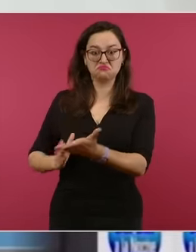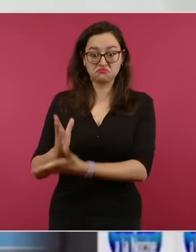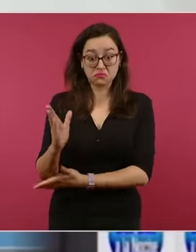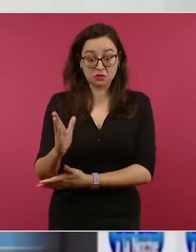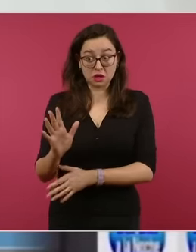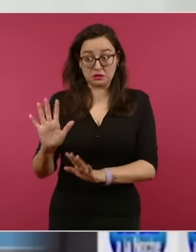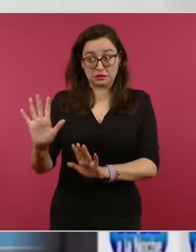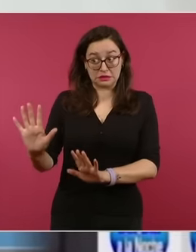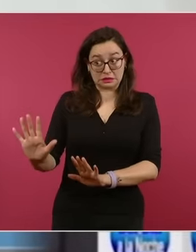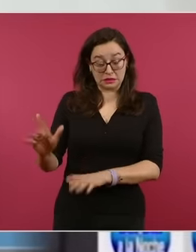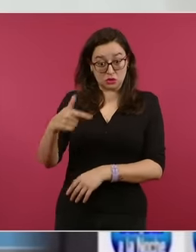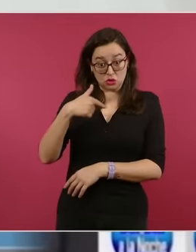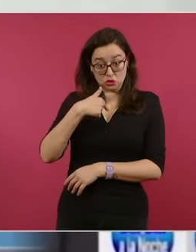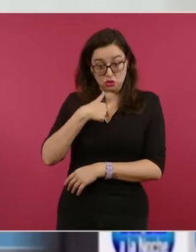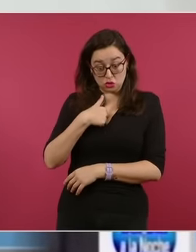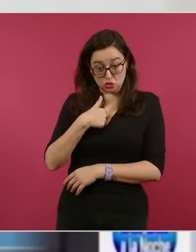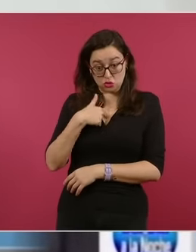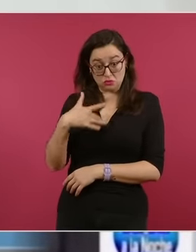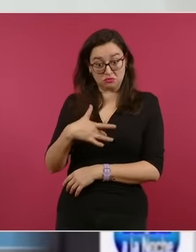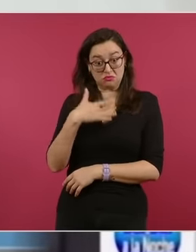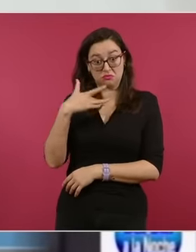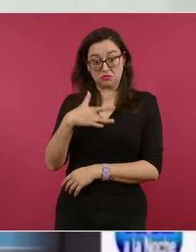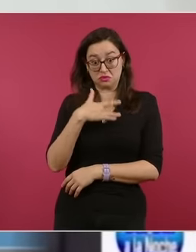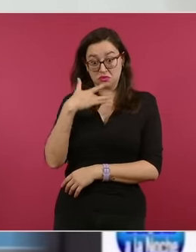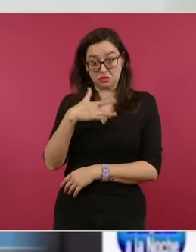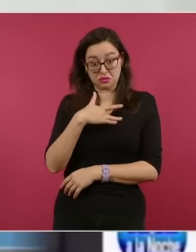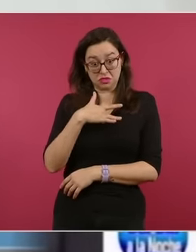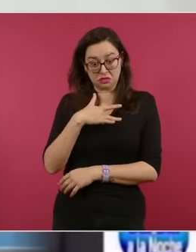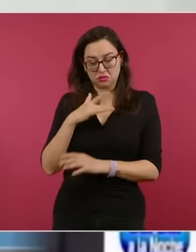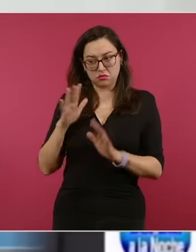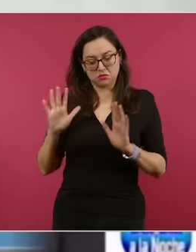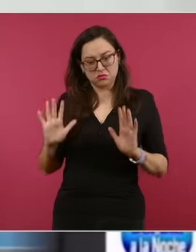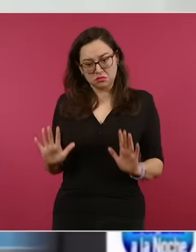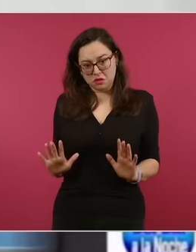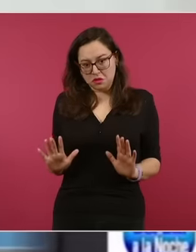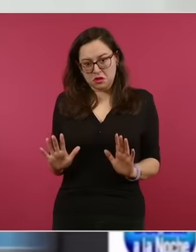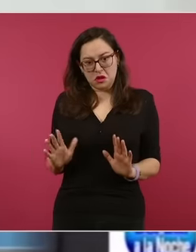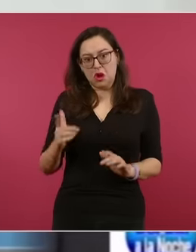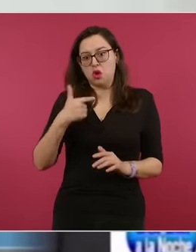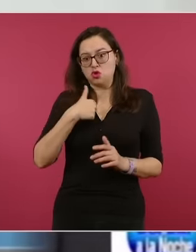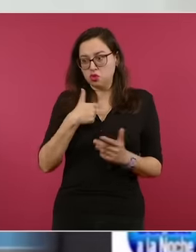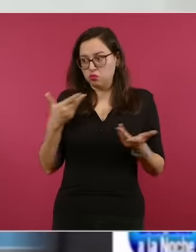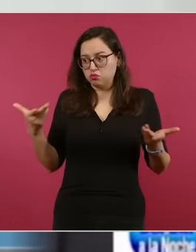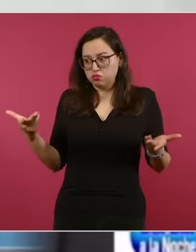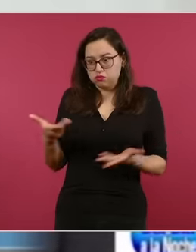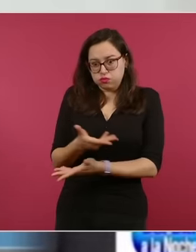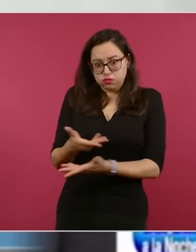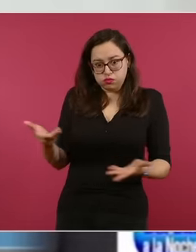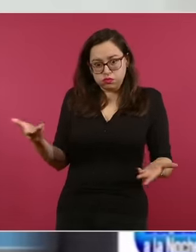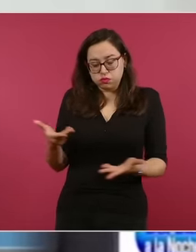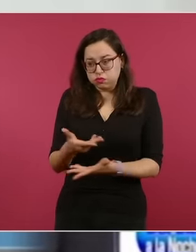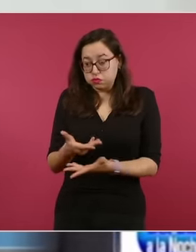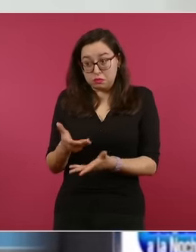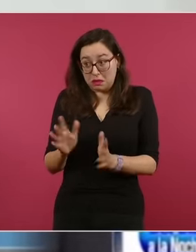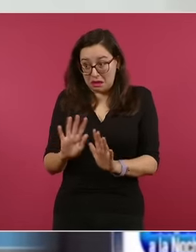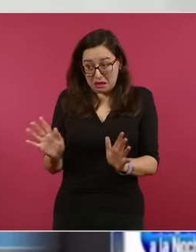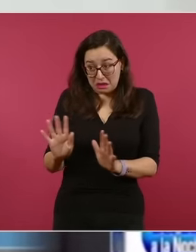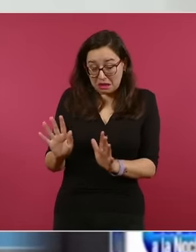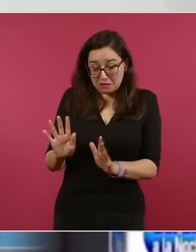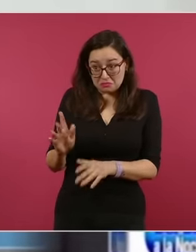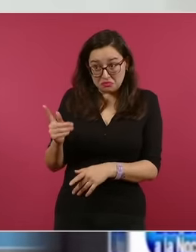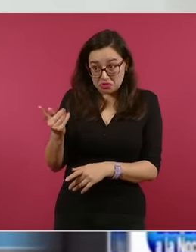respuesta sea negativa, primero yo no insistiría más, porque ya en mi rol de ministra del interior no puedo seguir insistiendo.